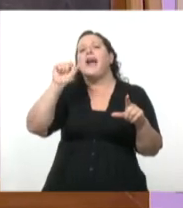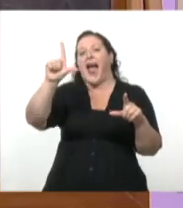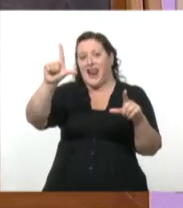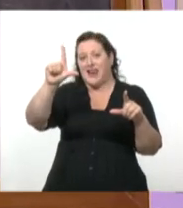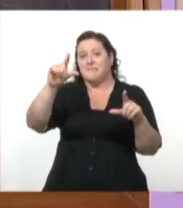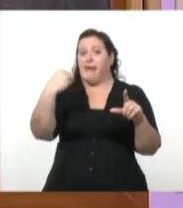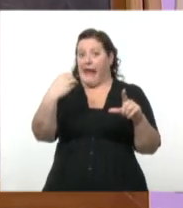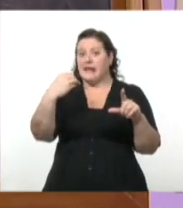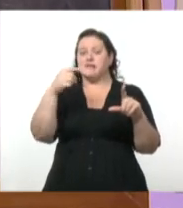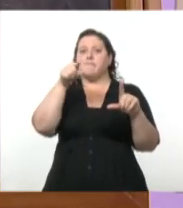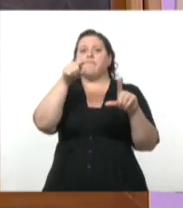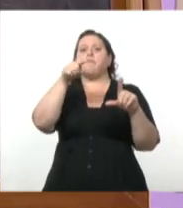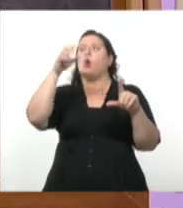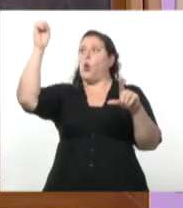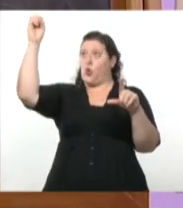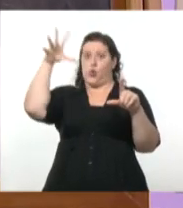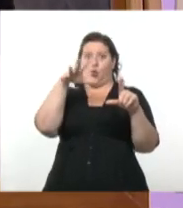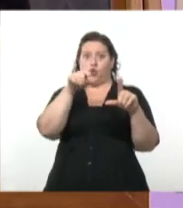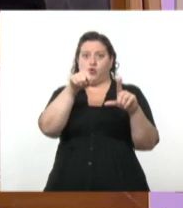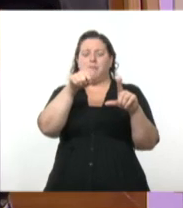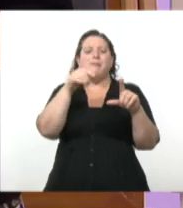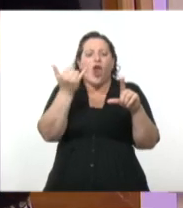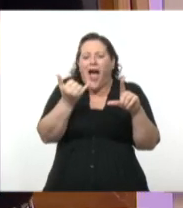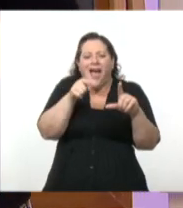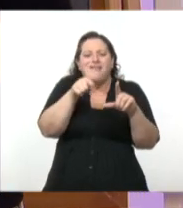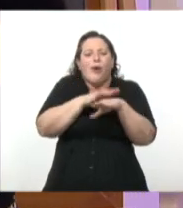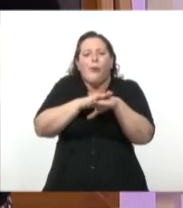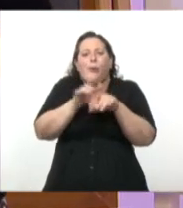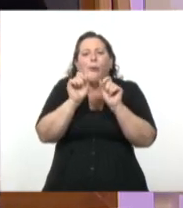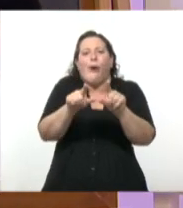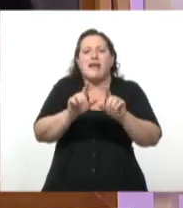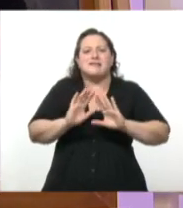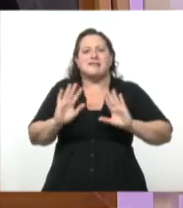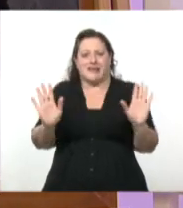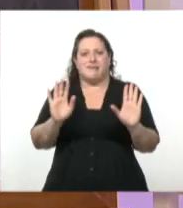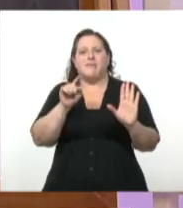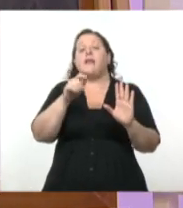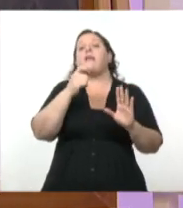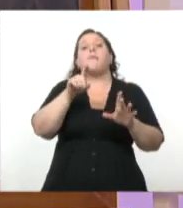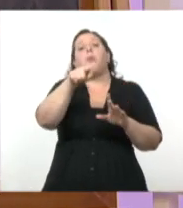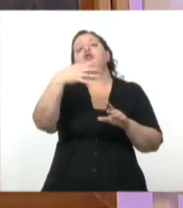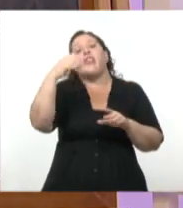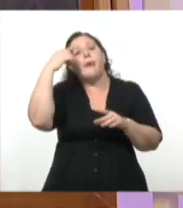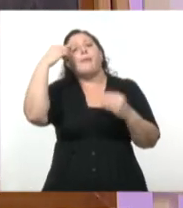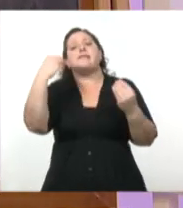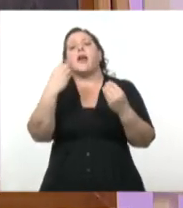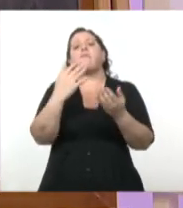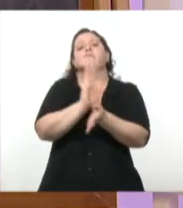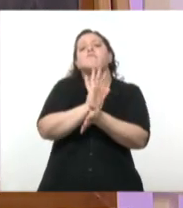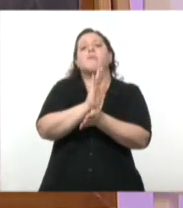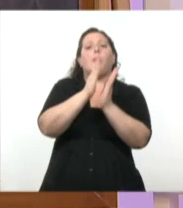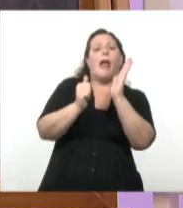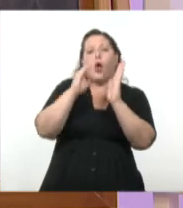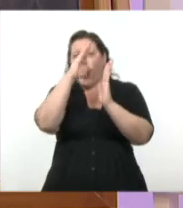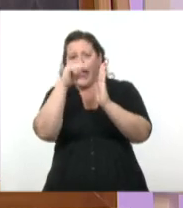color ya tiene de base... Como si vos te imaginaras que ese color lo pasas al anco y negro. Perfecto. ella tiene de base un tono